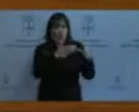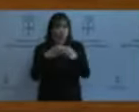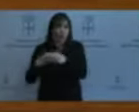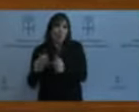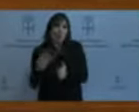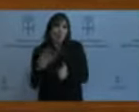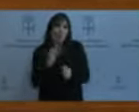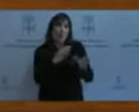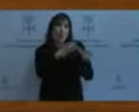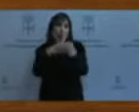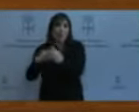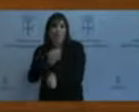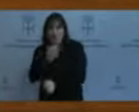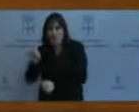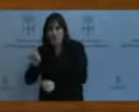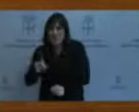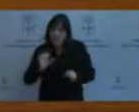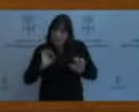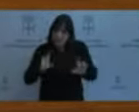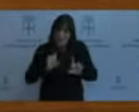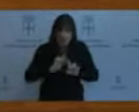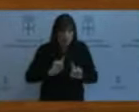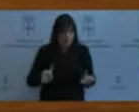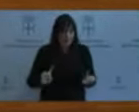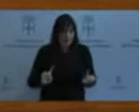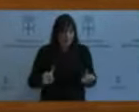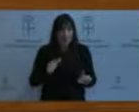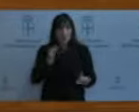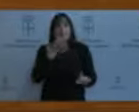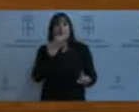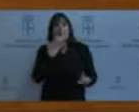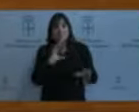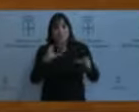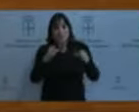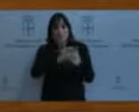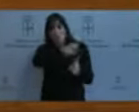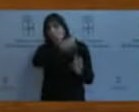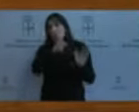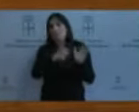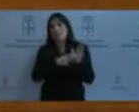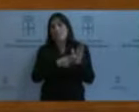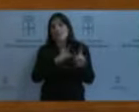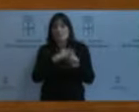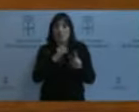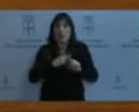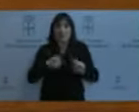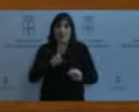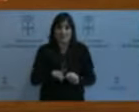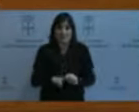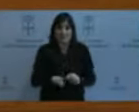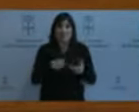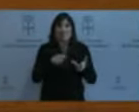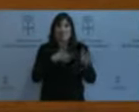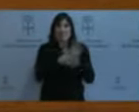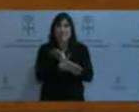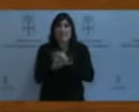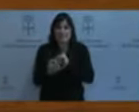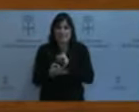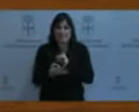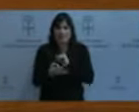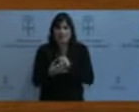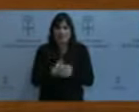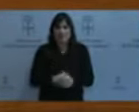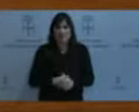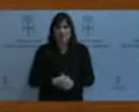no le voy a decir nada a grupos completos. ¿Y qué significa esto? Y, eso, no entiendo que no haya admitido usted